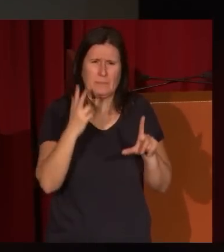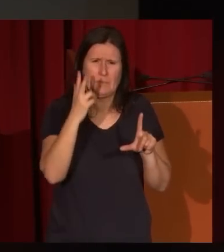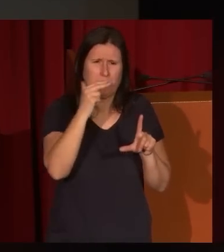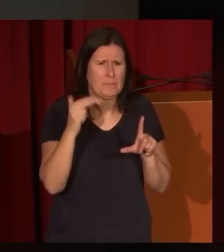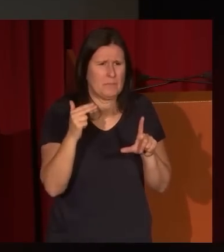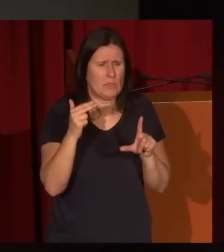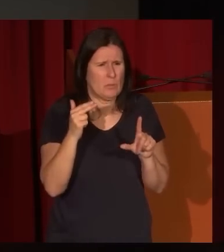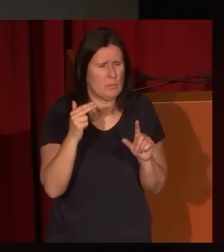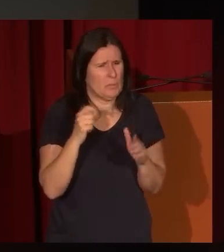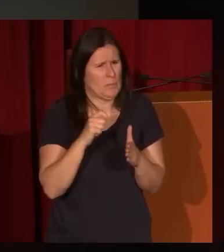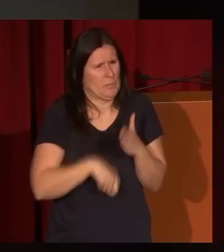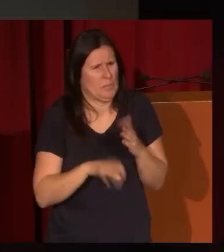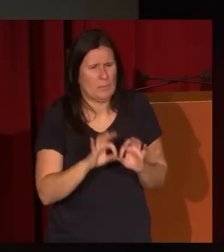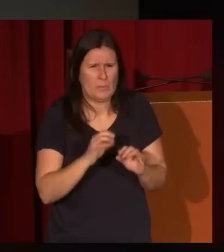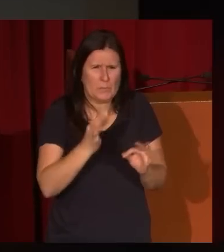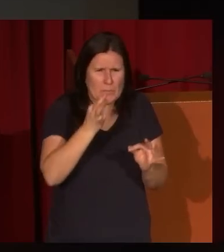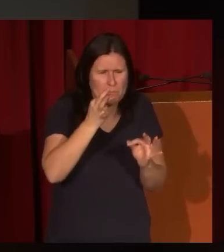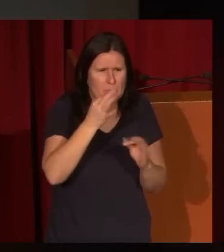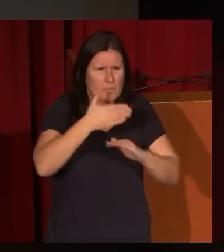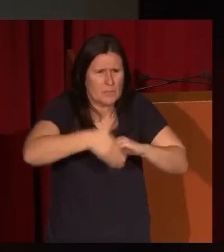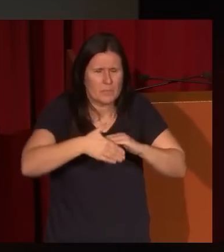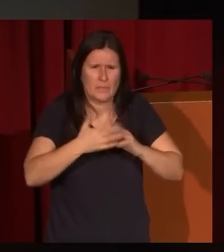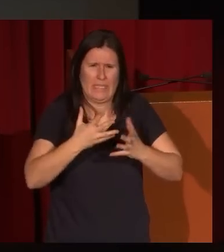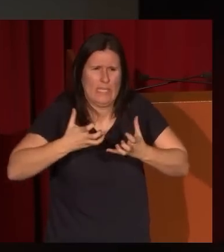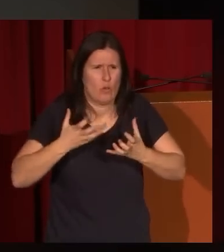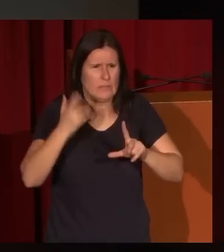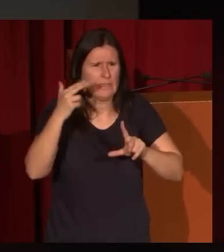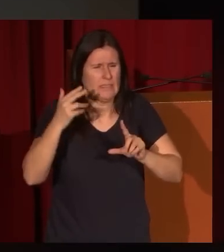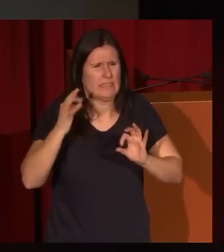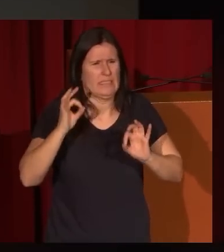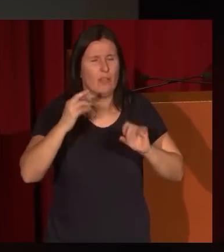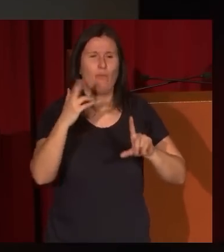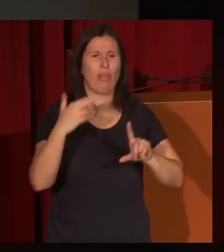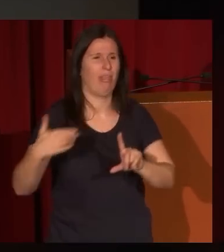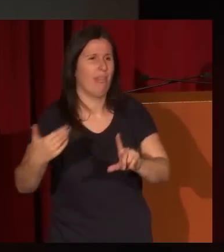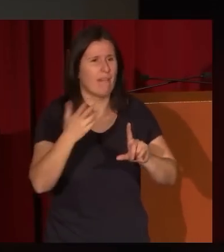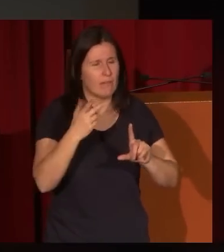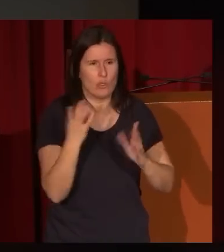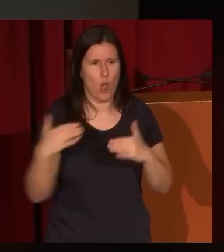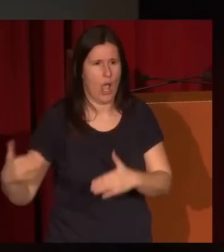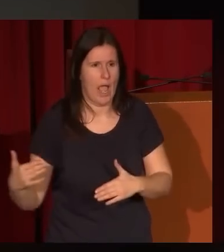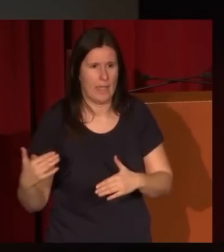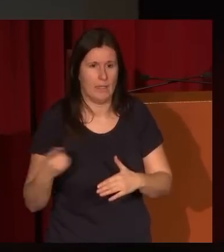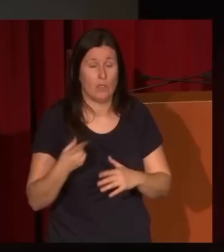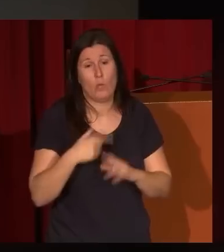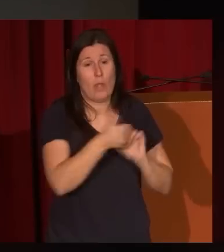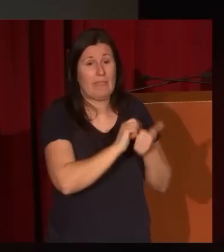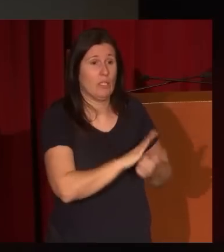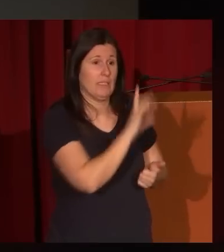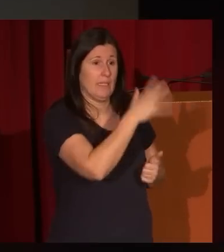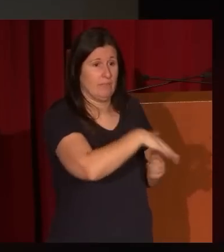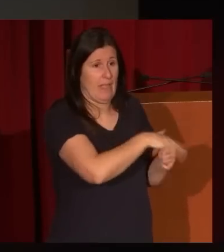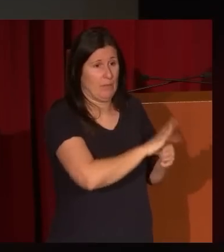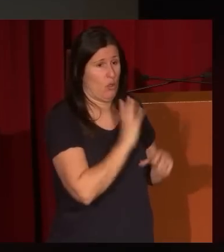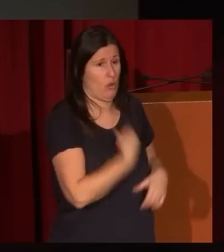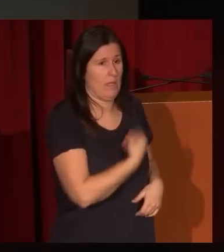secos de ejecución, imitaciones, obviamente, del mundo velazqueño, pero porque en ese momento hay una verdadera moda que se